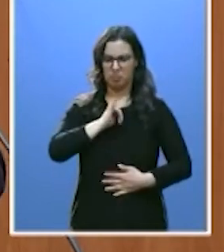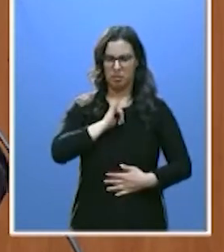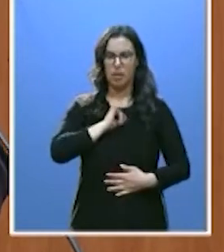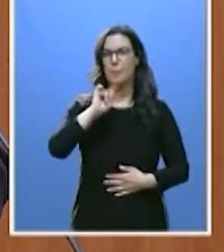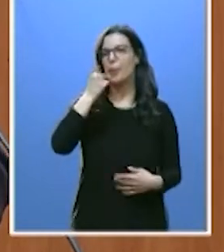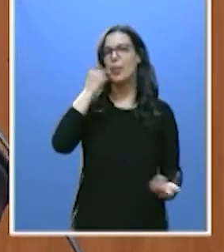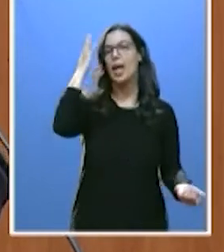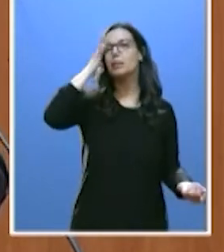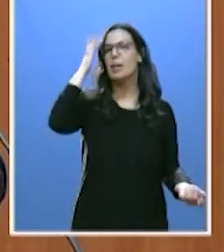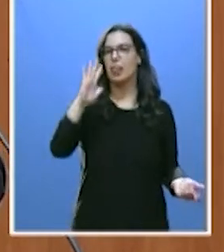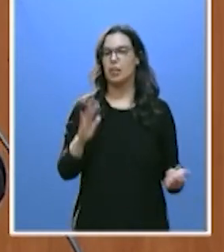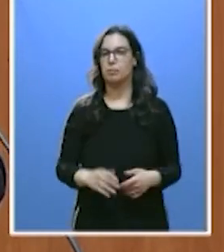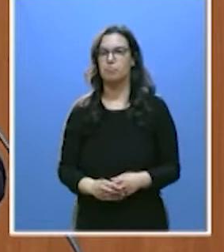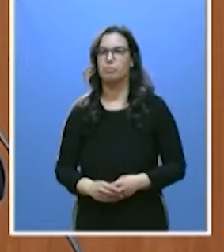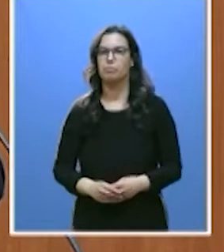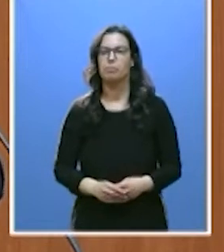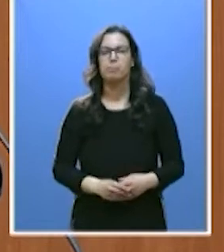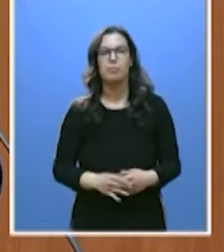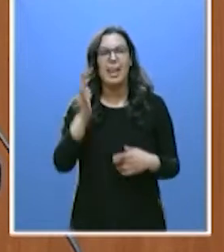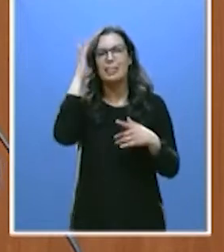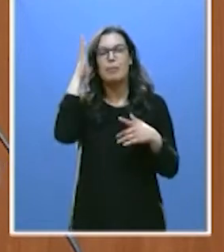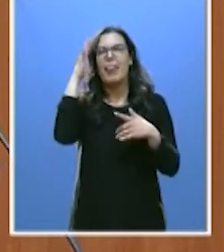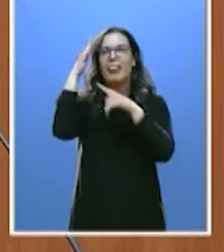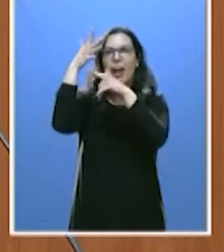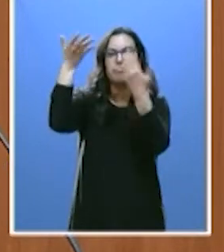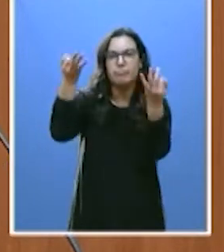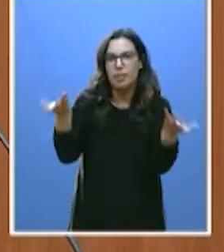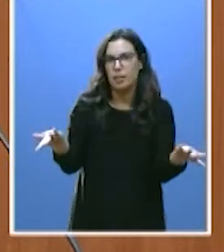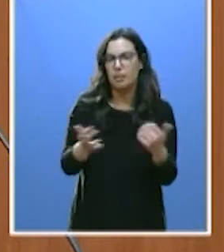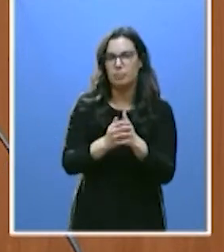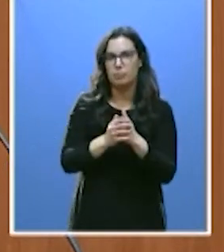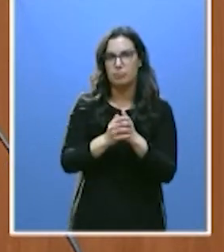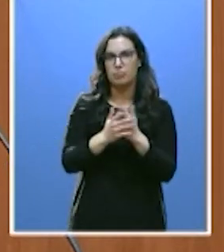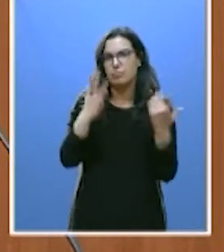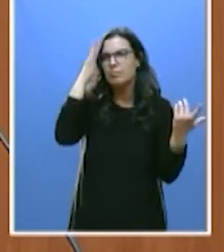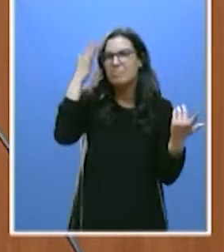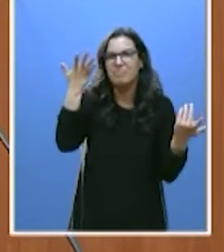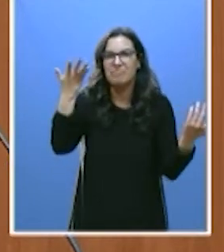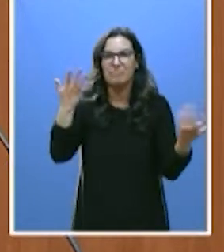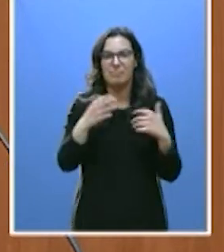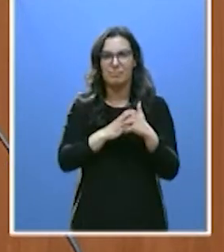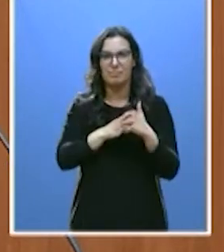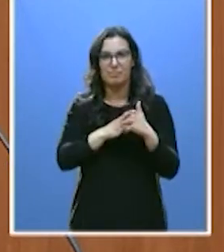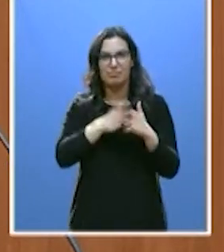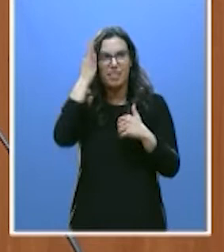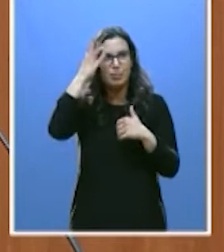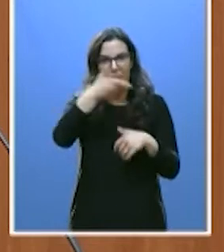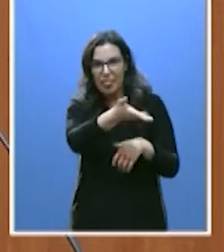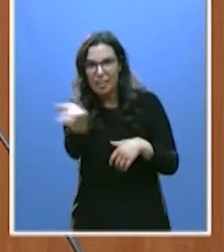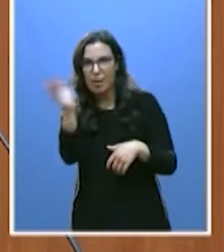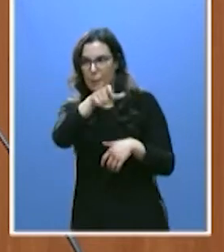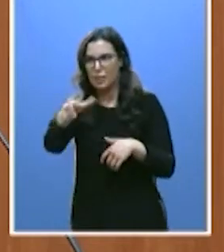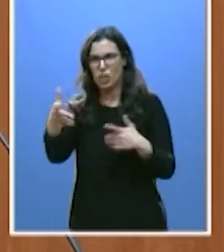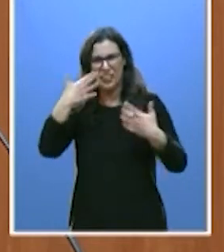es esperanza. ¿Esperanza en qué? ¿Esperanza de quién? ¿La esperanza de los ciudadanos? ¿De